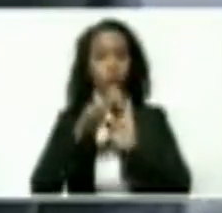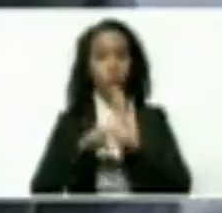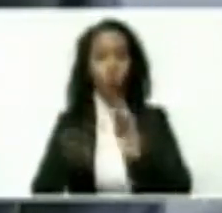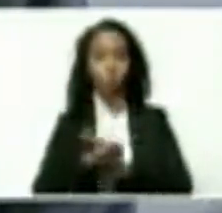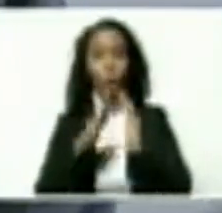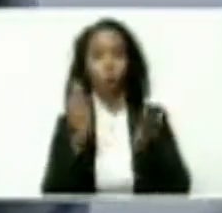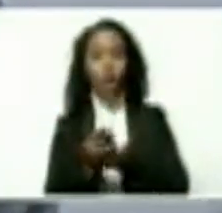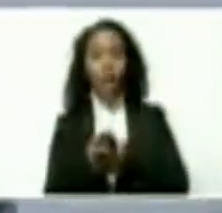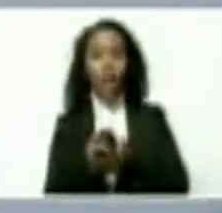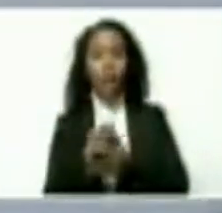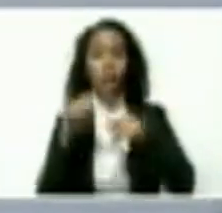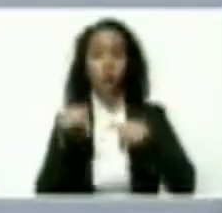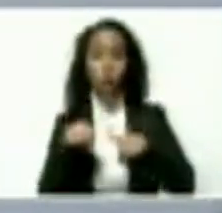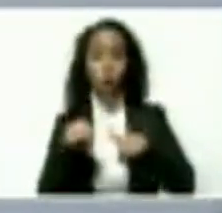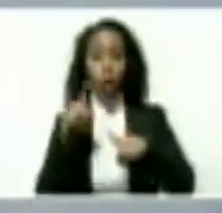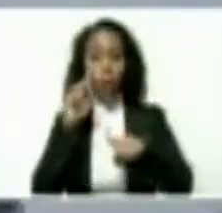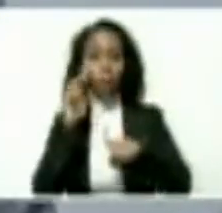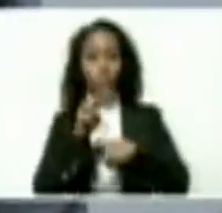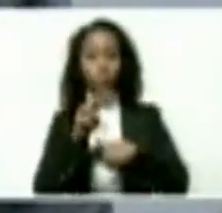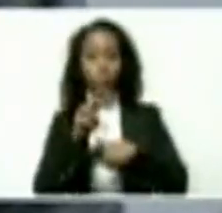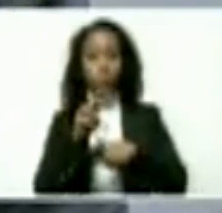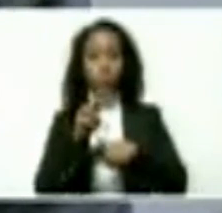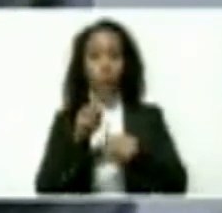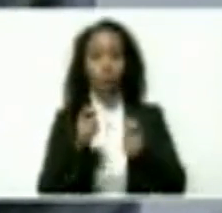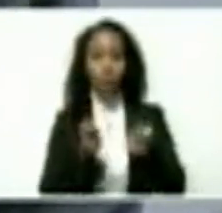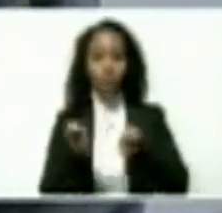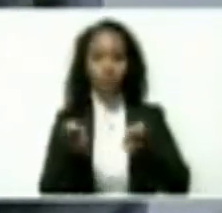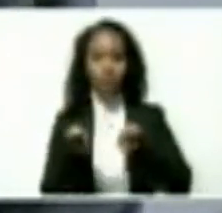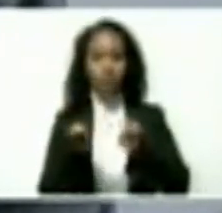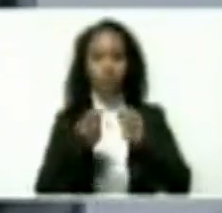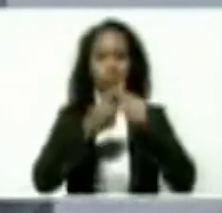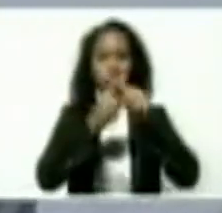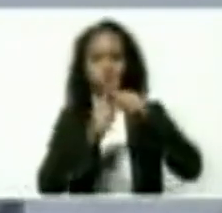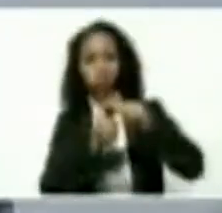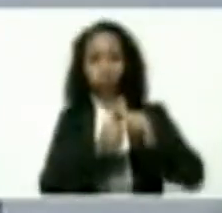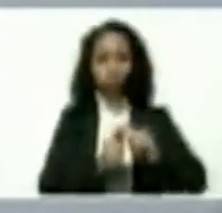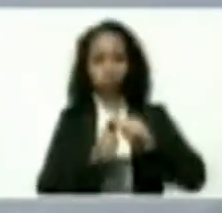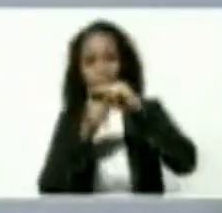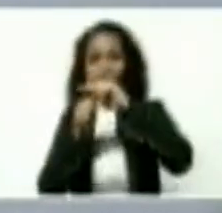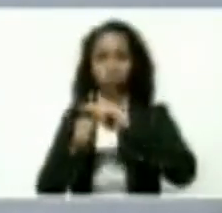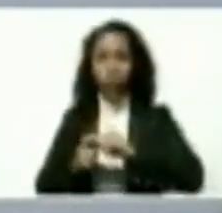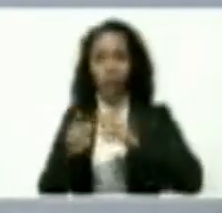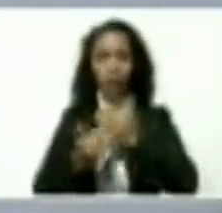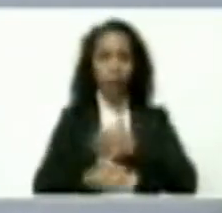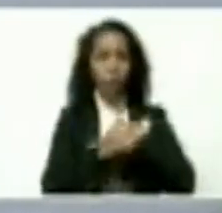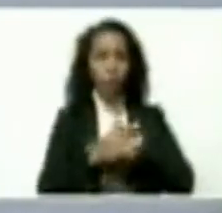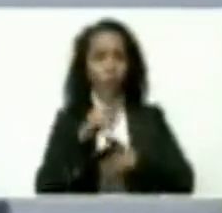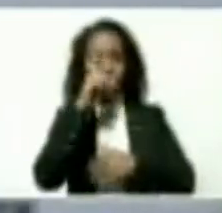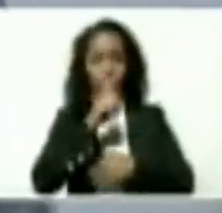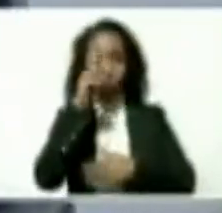Y hoy determinamos Presidente que los ajustes que se han adelantado desde el año